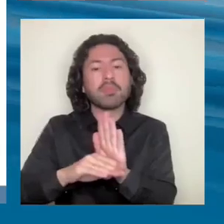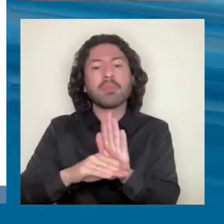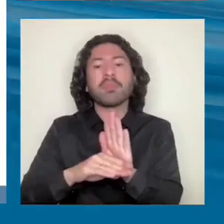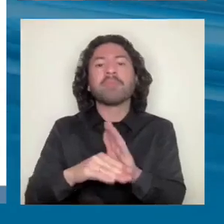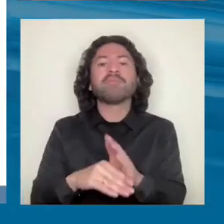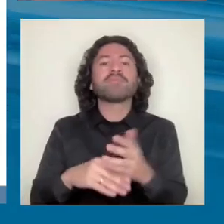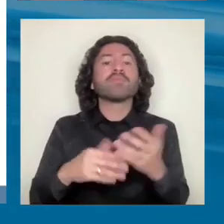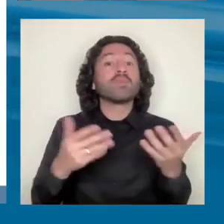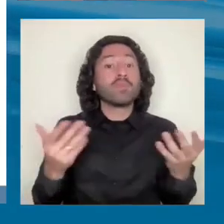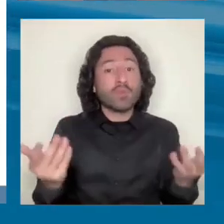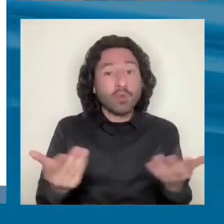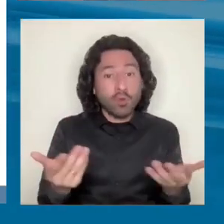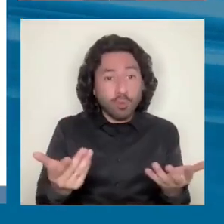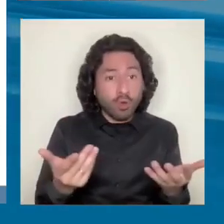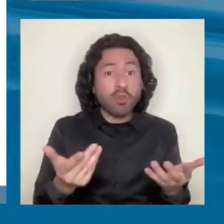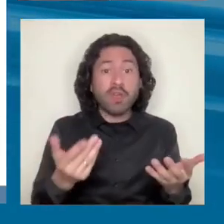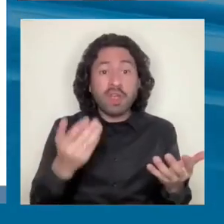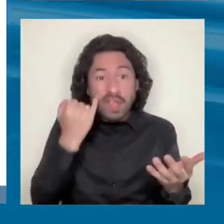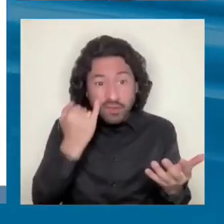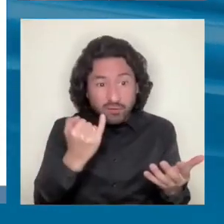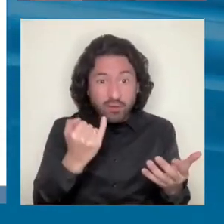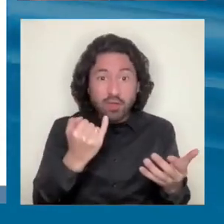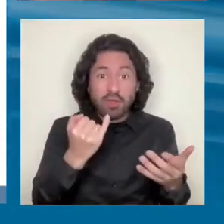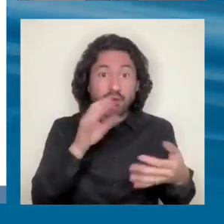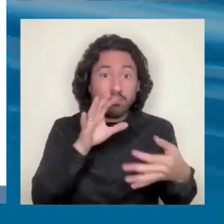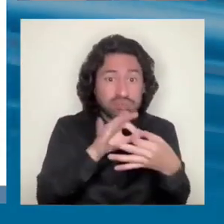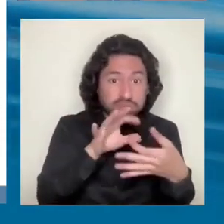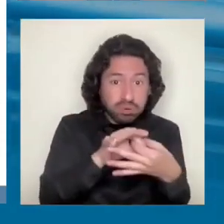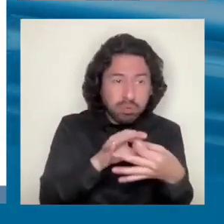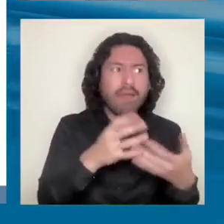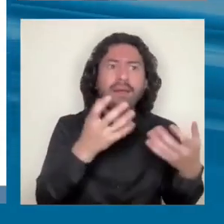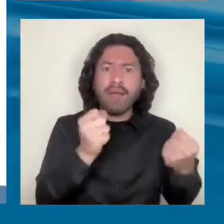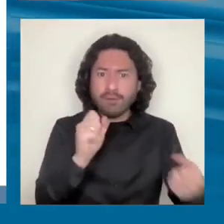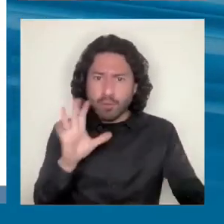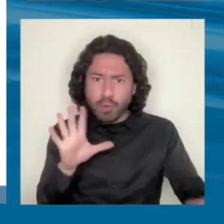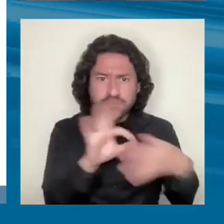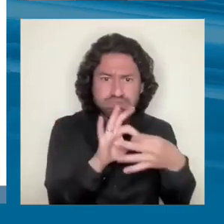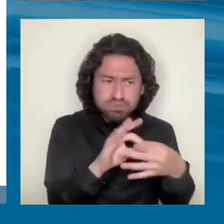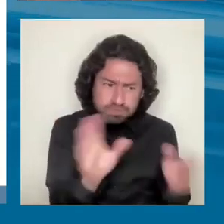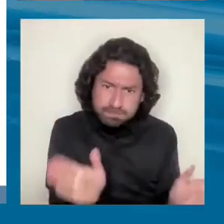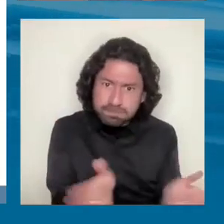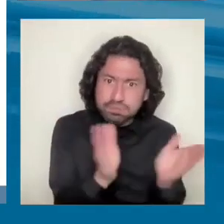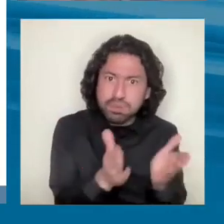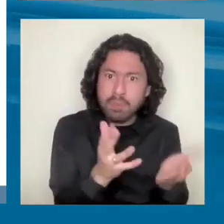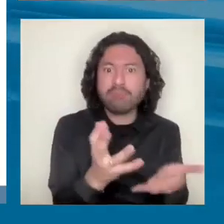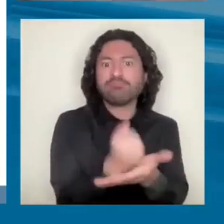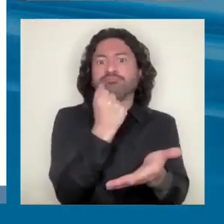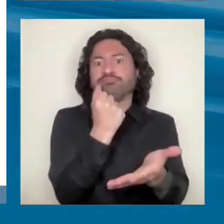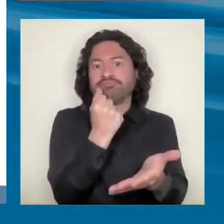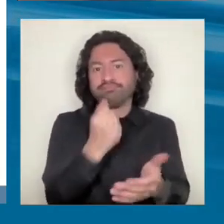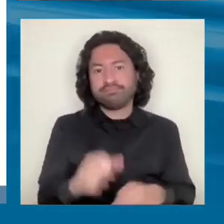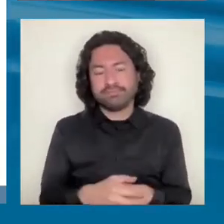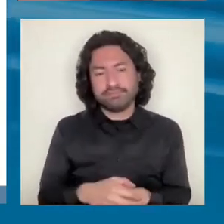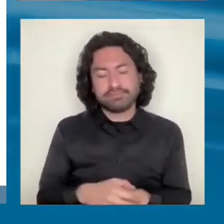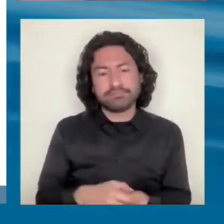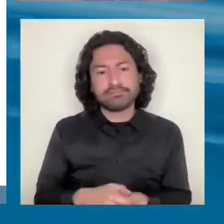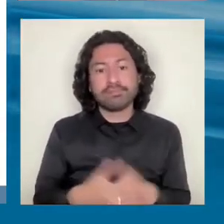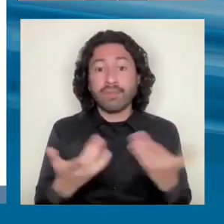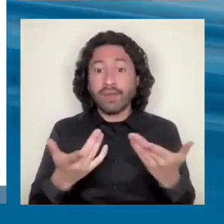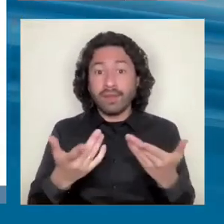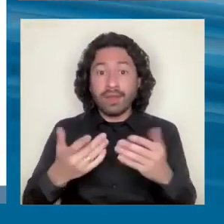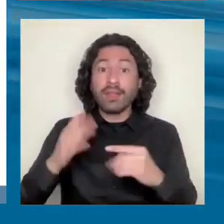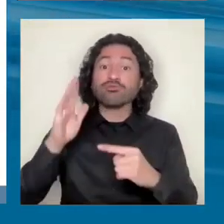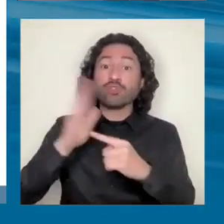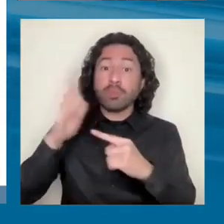medida en que se trabajan varias de estas cosas juntas, hay sinergías que ayudan a que haya más y más éxito. Ejemplos de capacidad de stop,